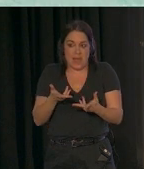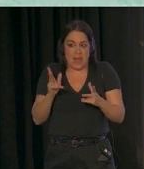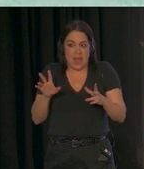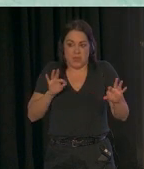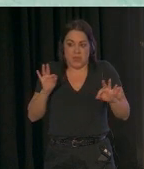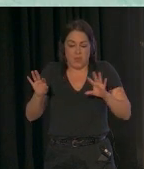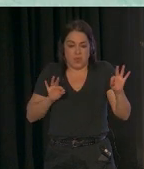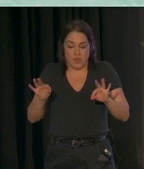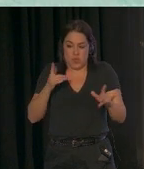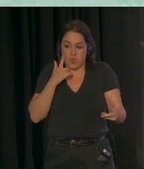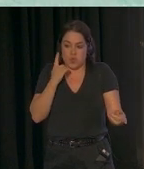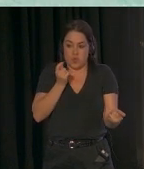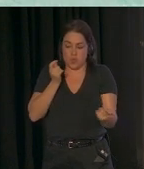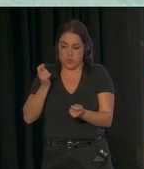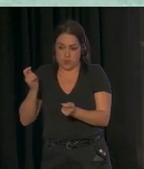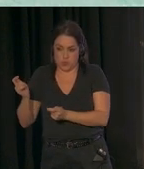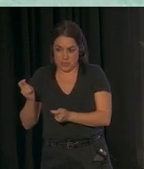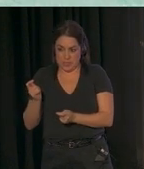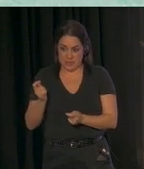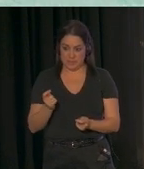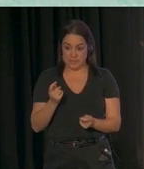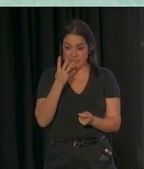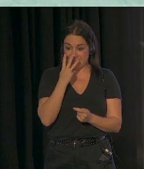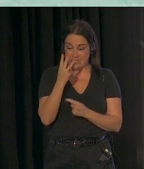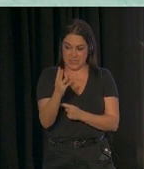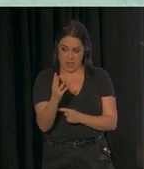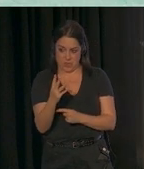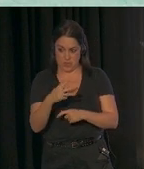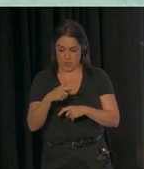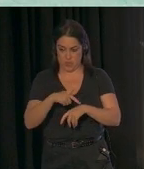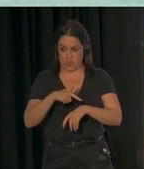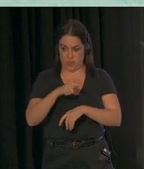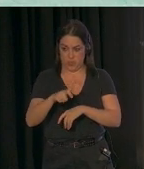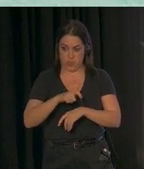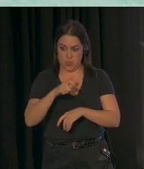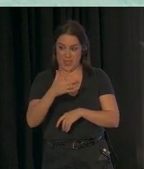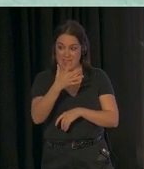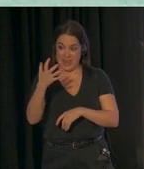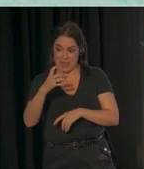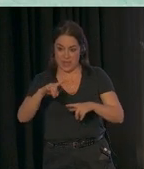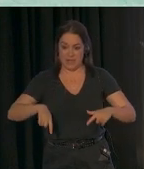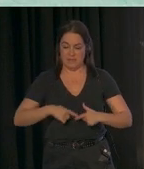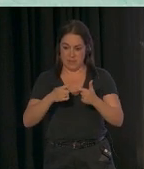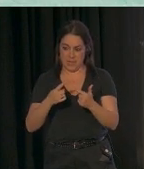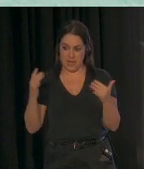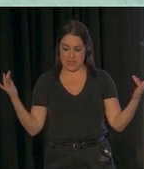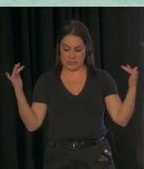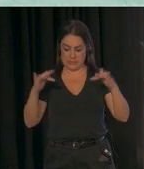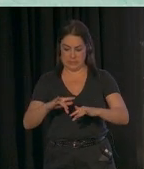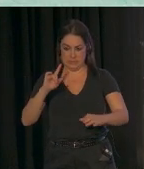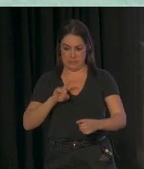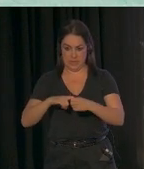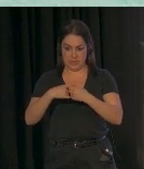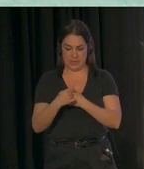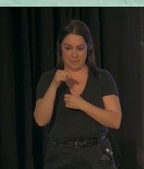con un grupo de control. Tenemos tres años para hacerlo y son unas 500 familias en el Reino Unido que van a participar en